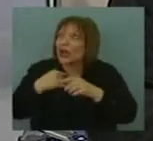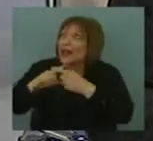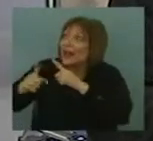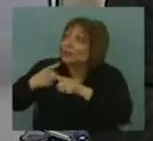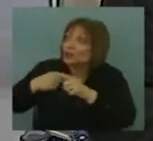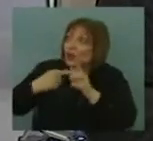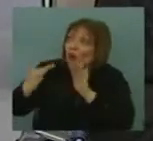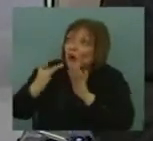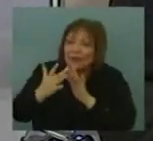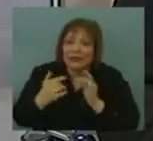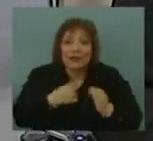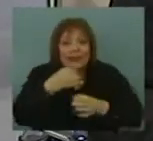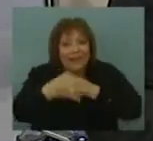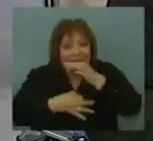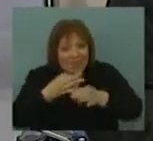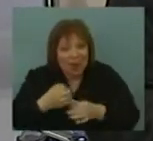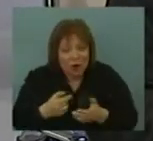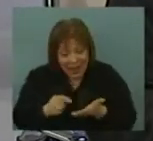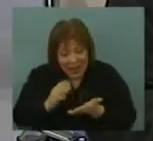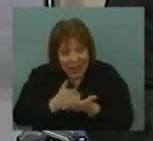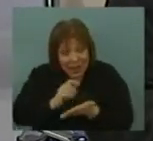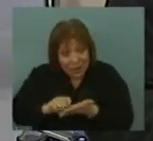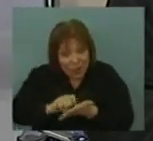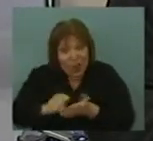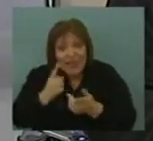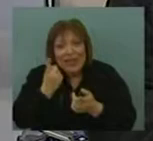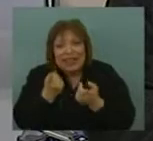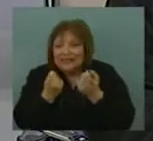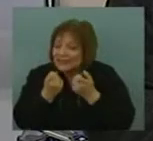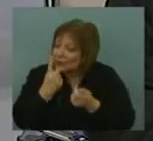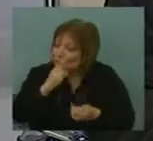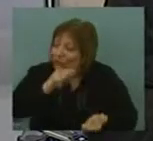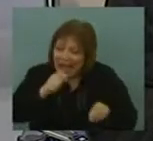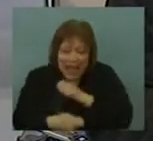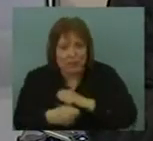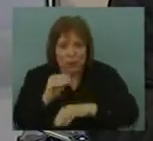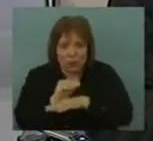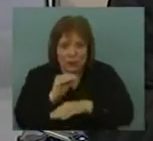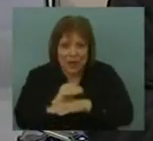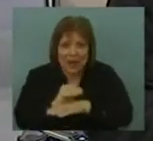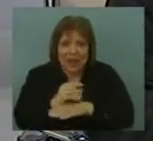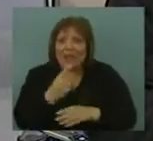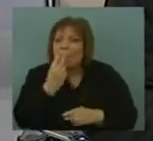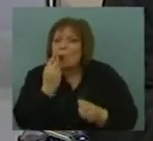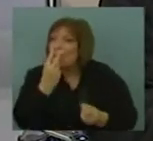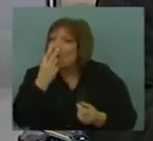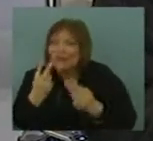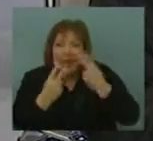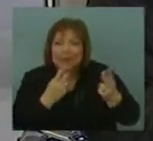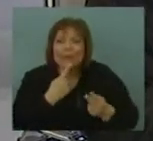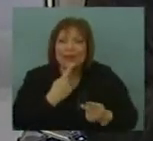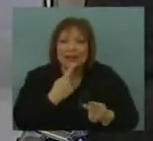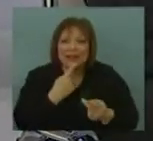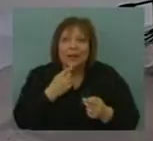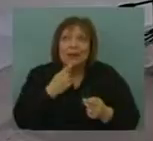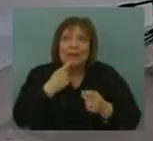Lo que nosotros decimos al principio del libro es que tiene que haber un cambio cultural en la forma de ver la política exterior. La política exterior cada